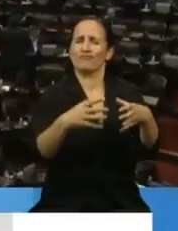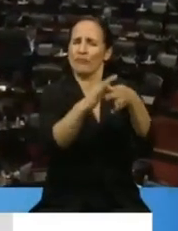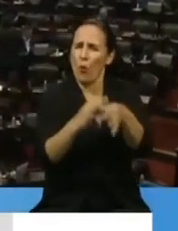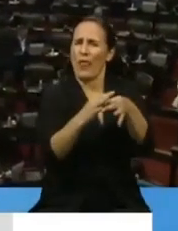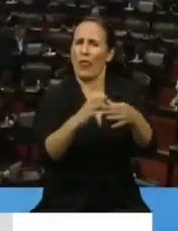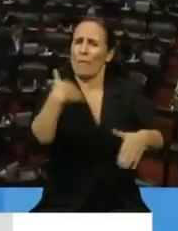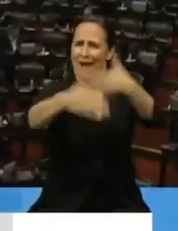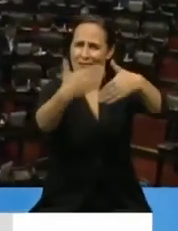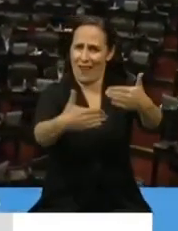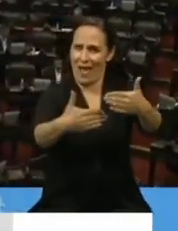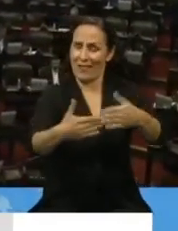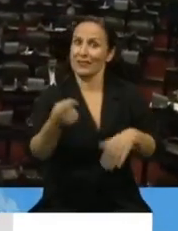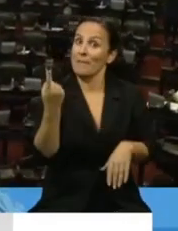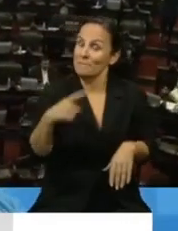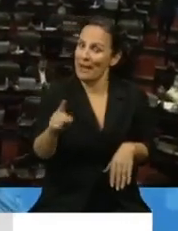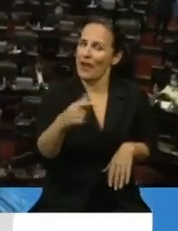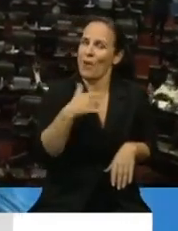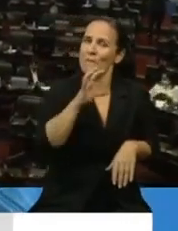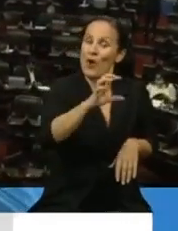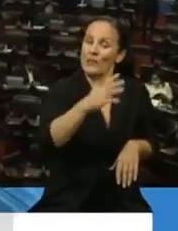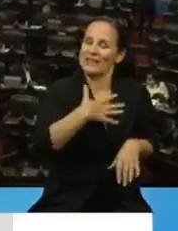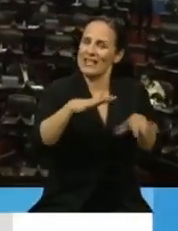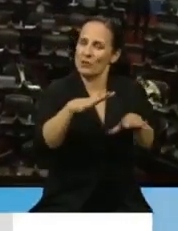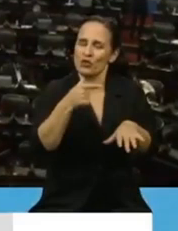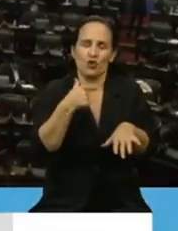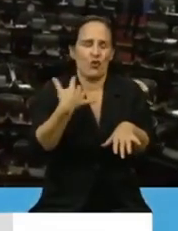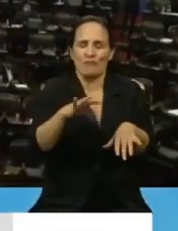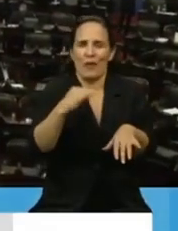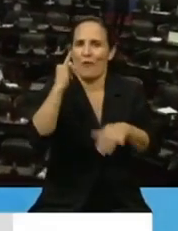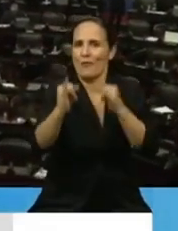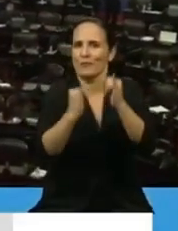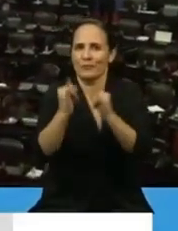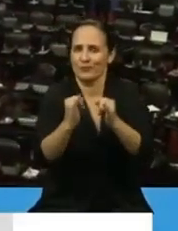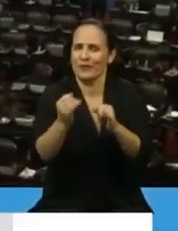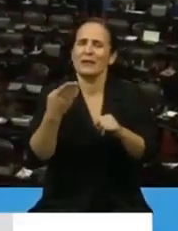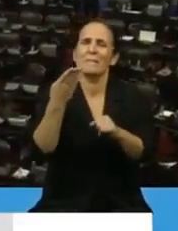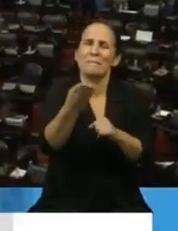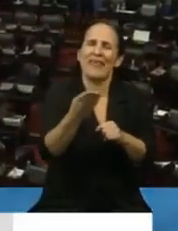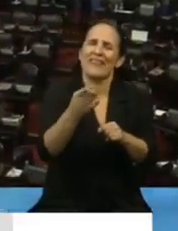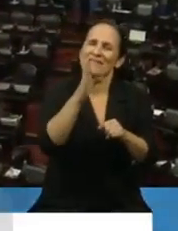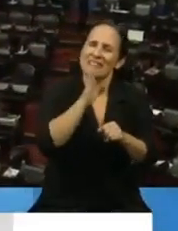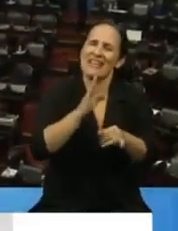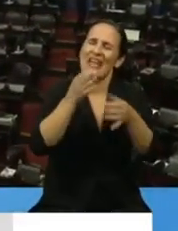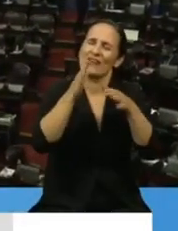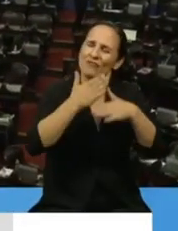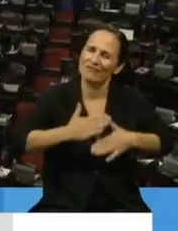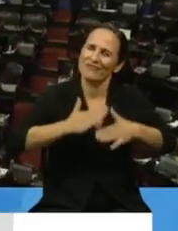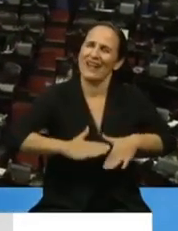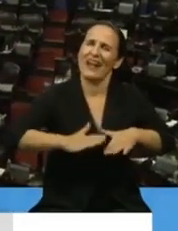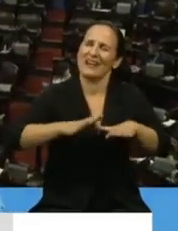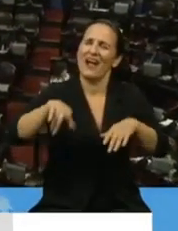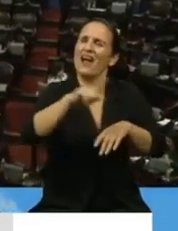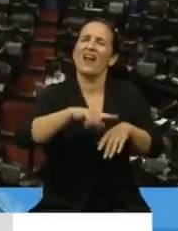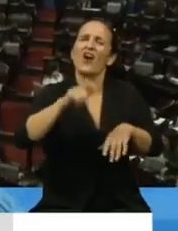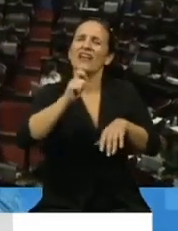pueda expresarme, contar la realidad de mi provincia. Y también exigir mesura, templanza y seriedad en el manejo de la crisis por parte de quienes